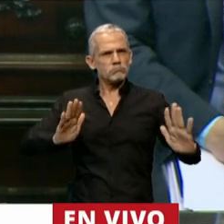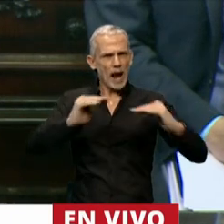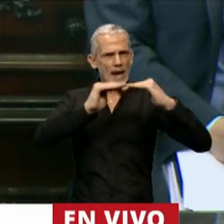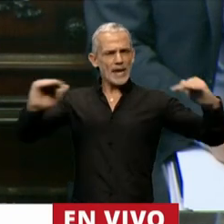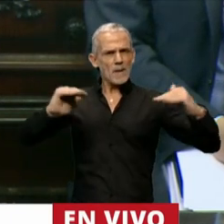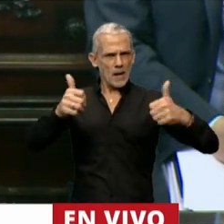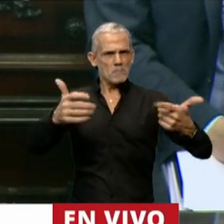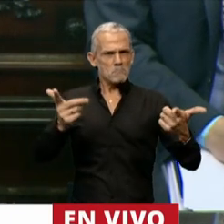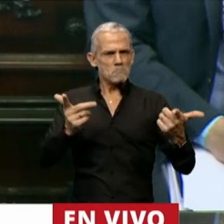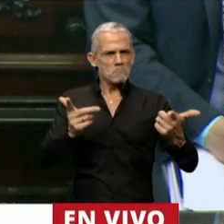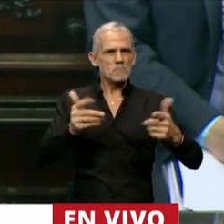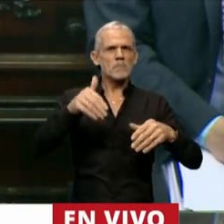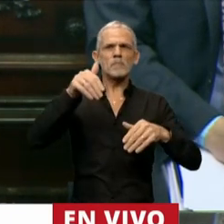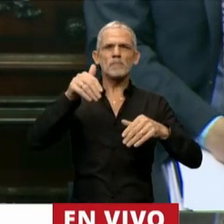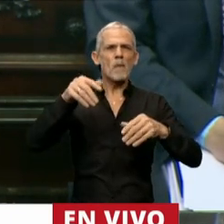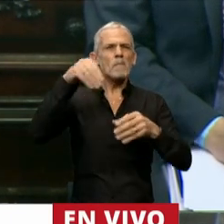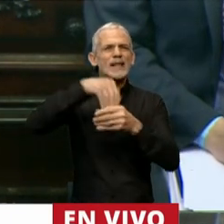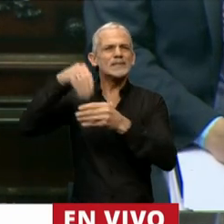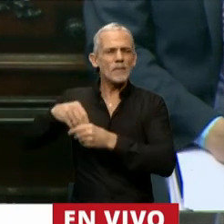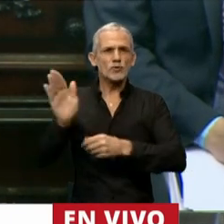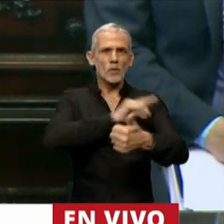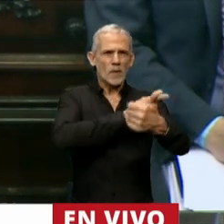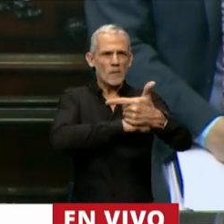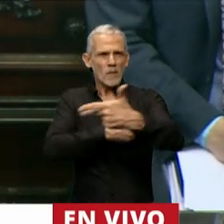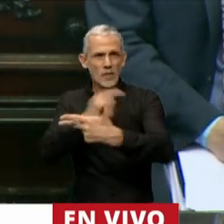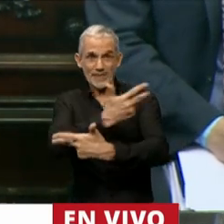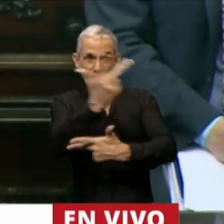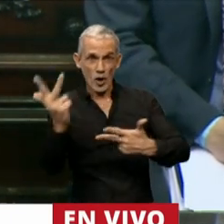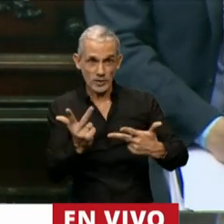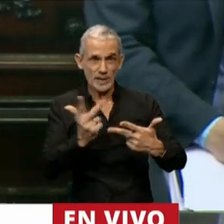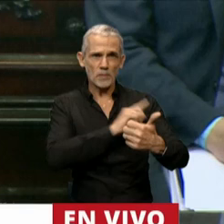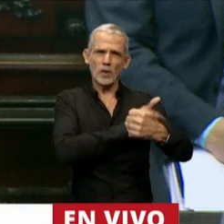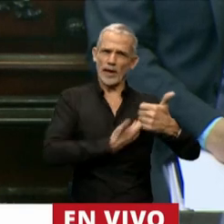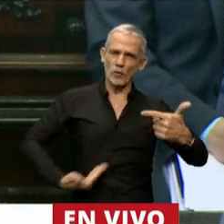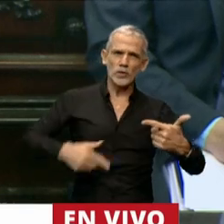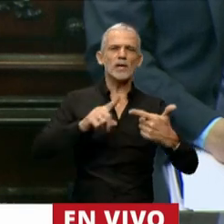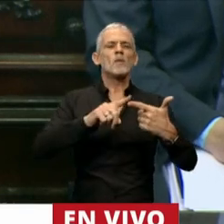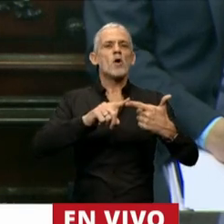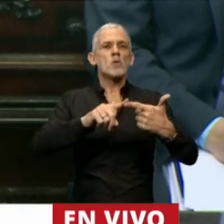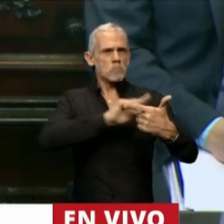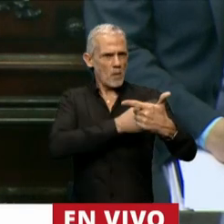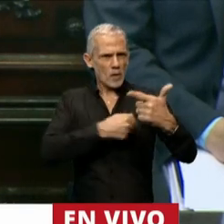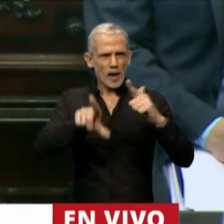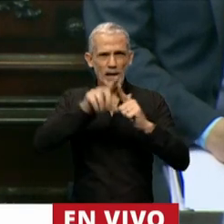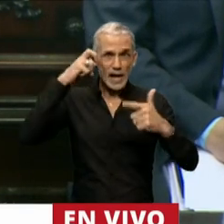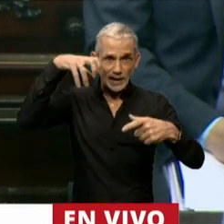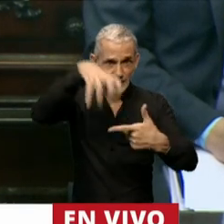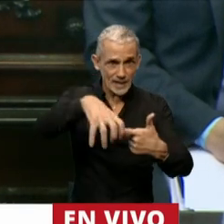la participación de los distintos poderes, del poder ejecutivo con el poder legislativo,